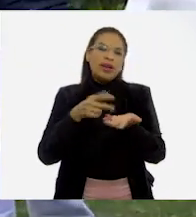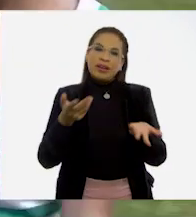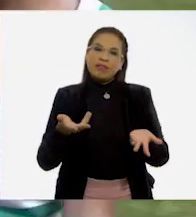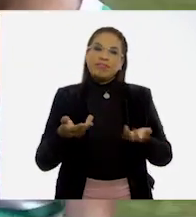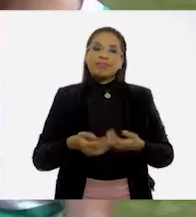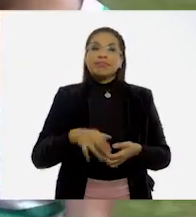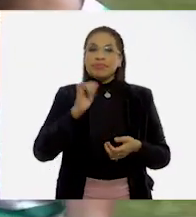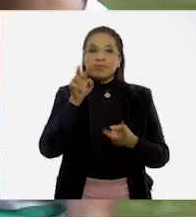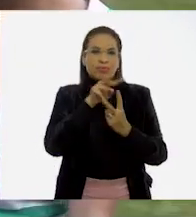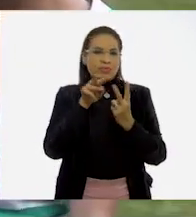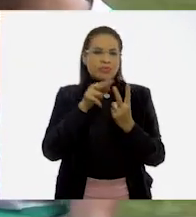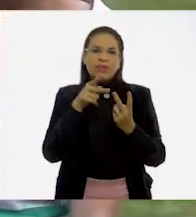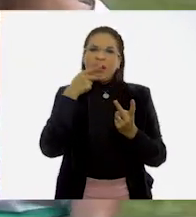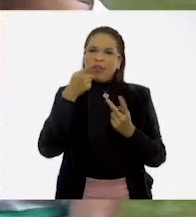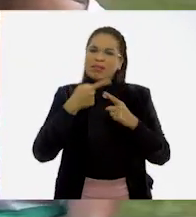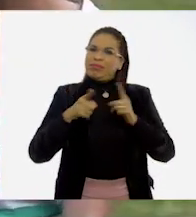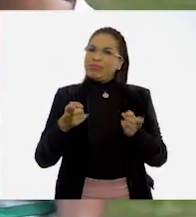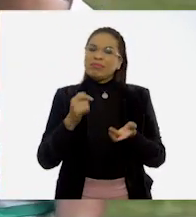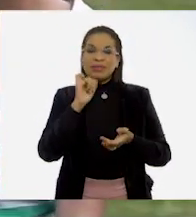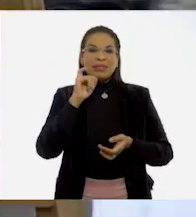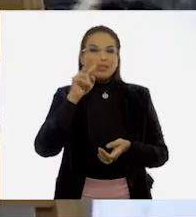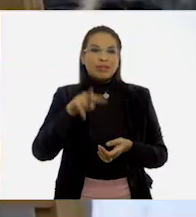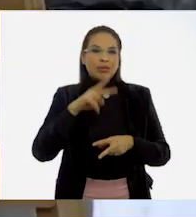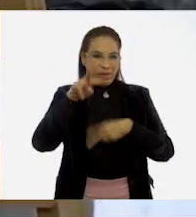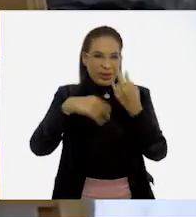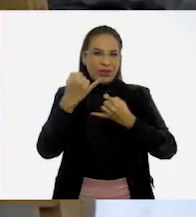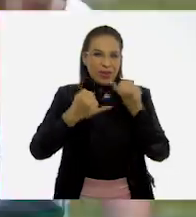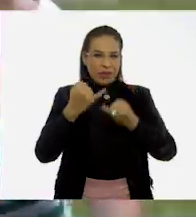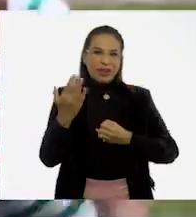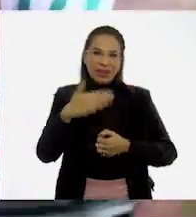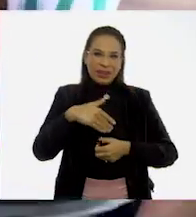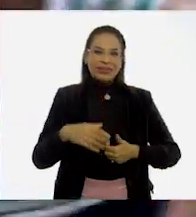Sí, y los dos hablan un poco diferente. Sí. Vamos a jugar.